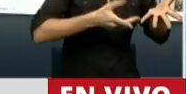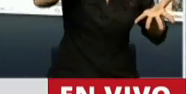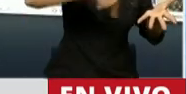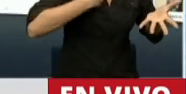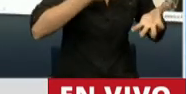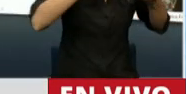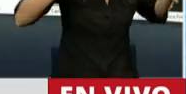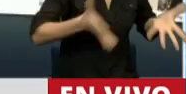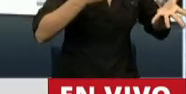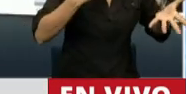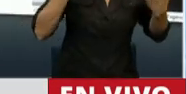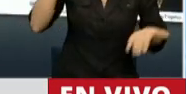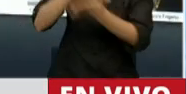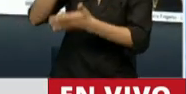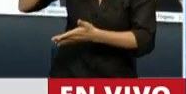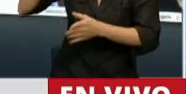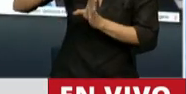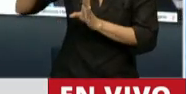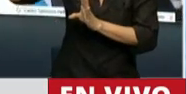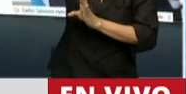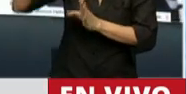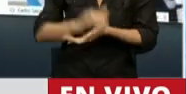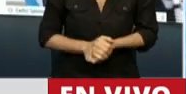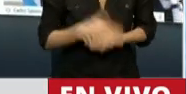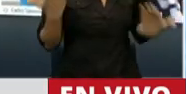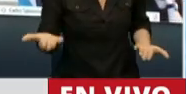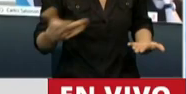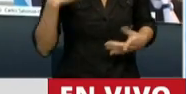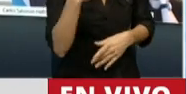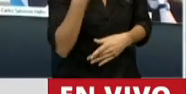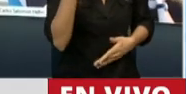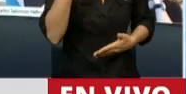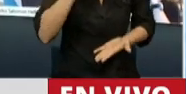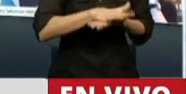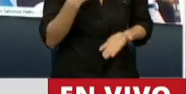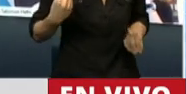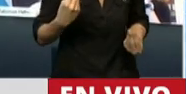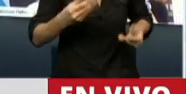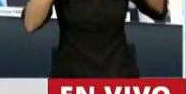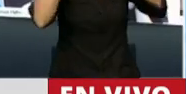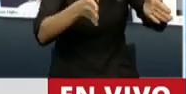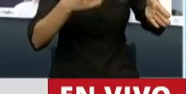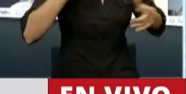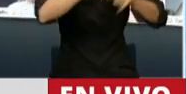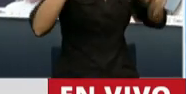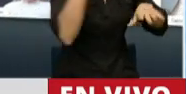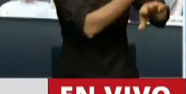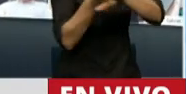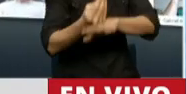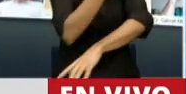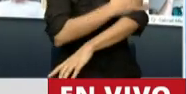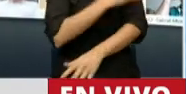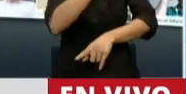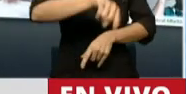interna también es la urbanización de los 4.416 barrios populares, el fomento de la economía popular, el poblamiento del país.